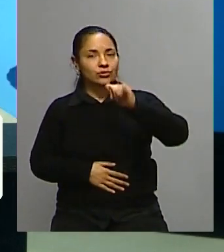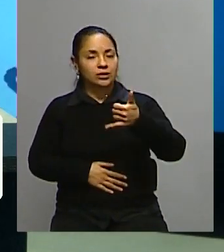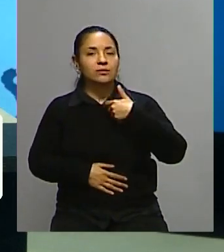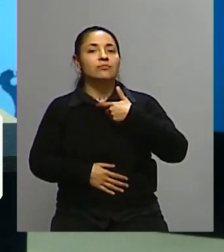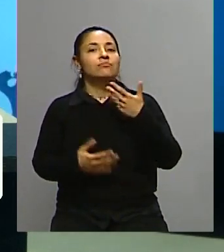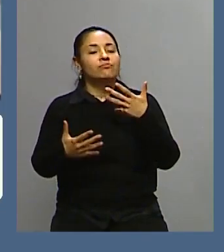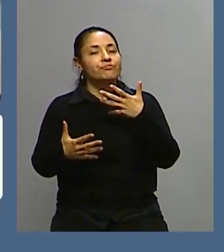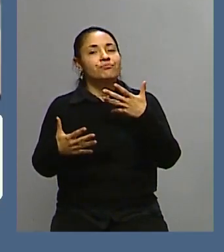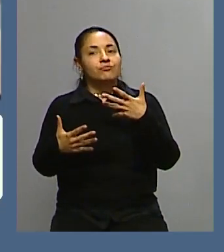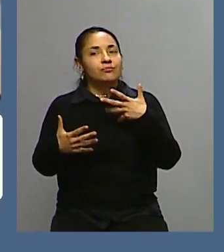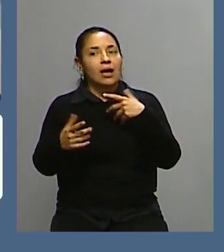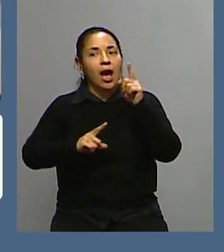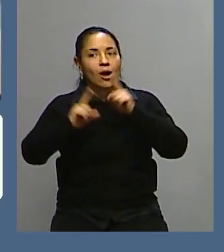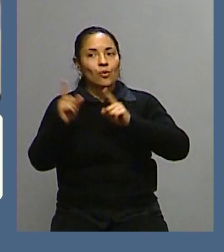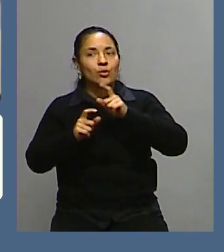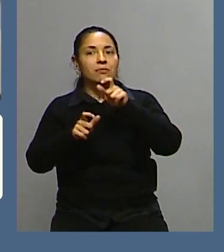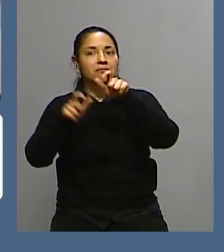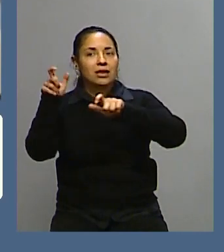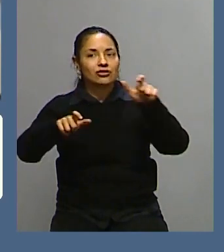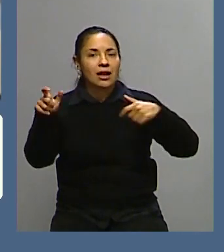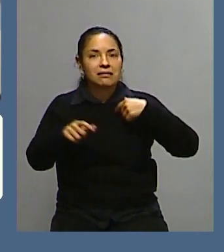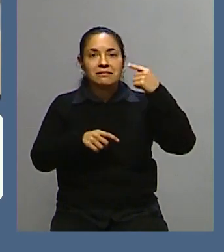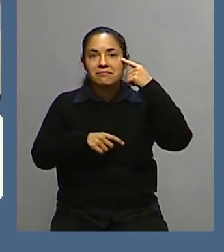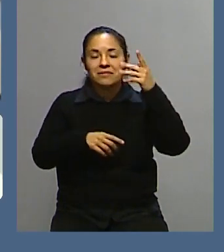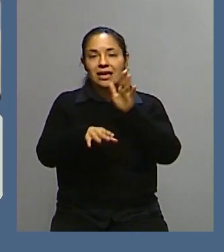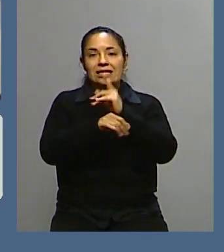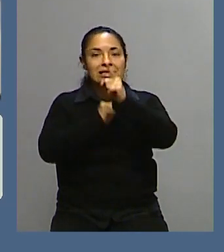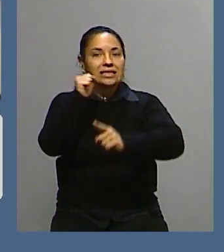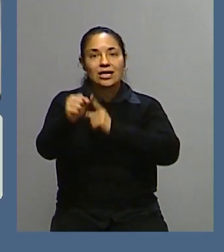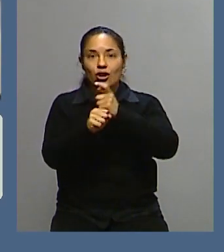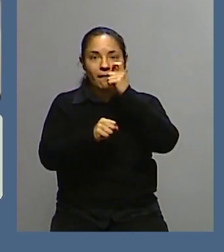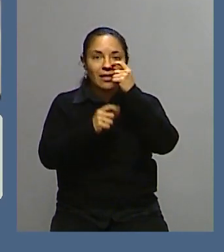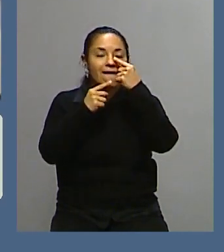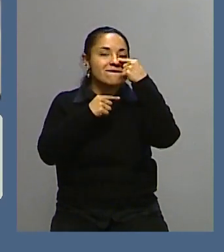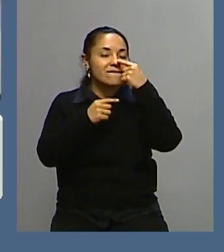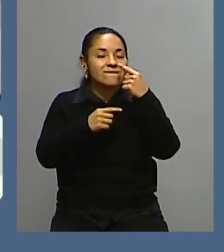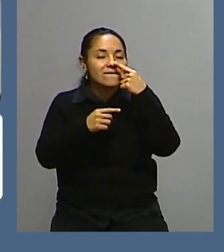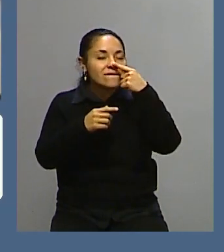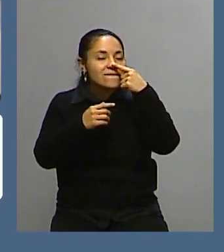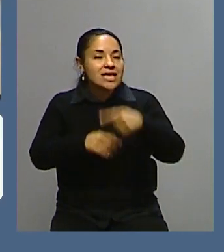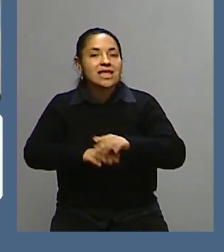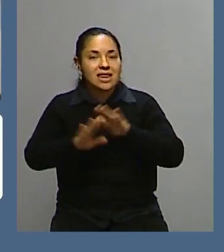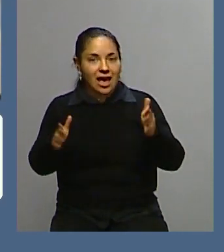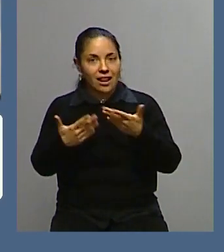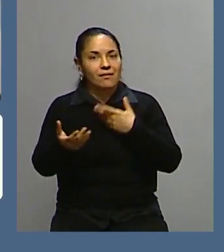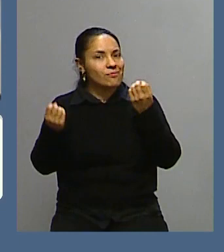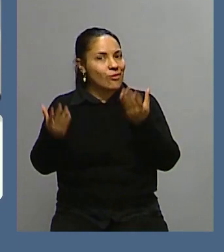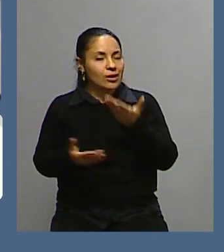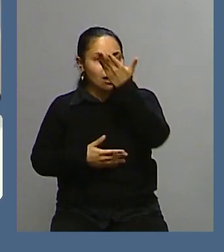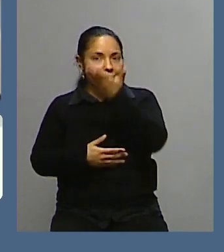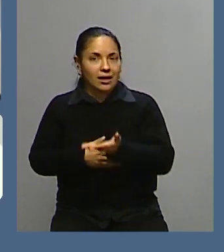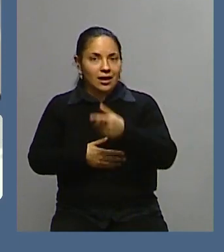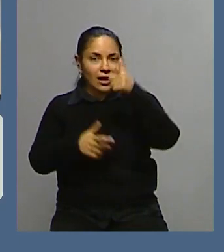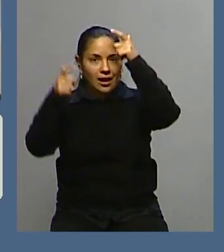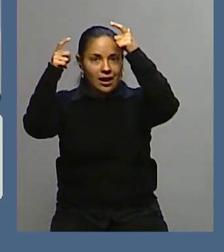hay quienes dicen que realmente se trata del fin del siglo XX, ¿no? Porque por la importancia, no solamente que tenía